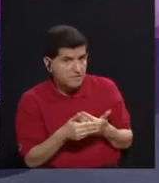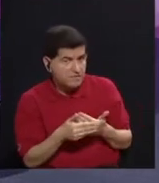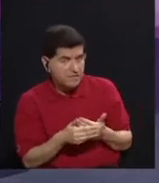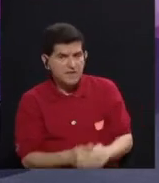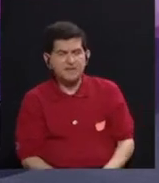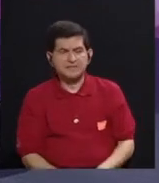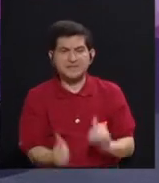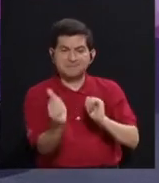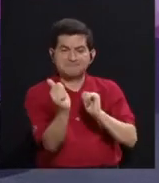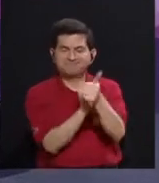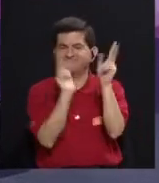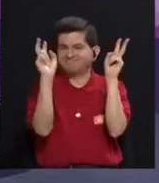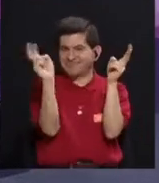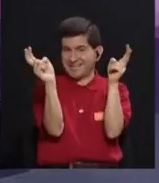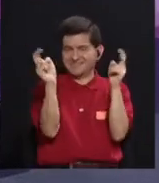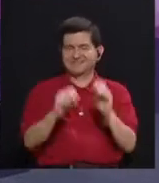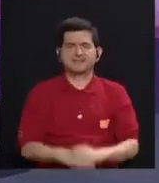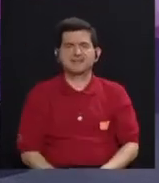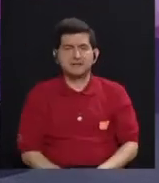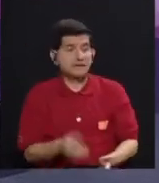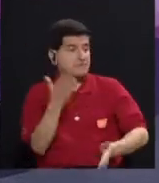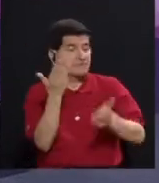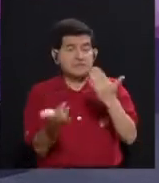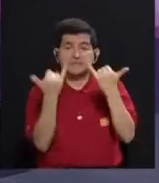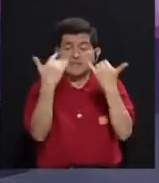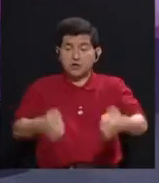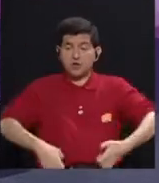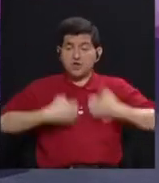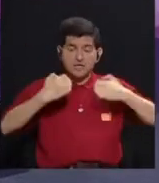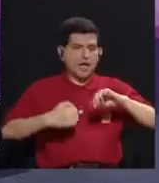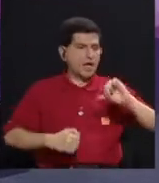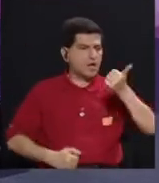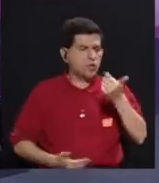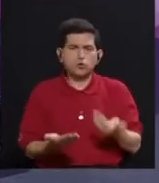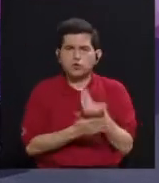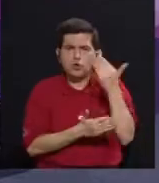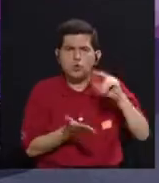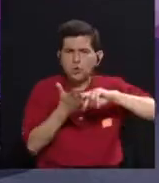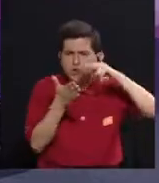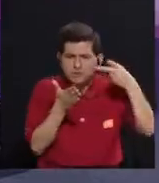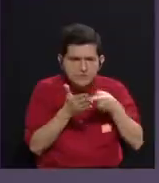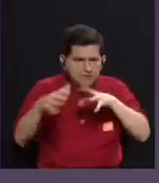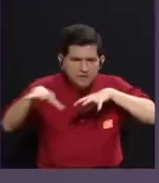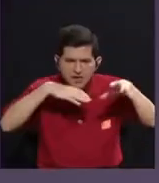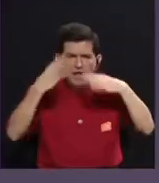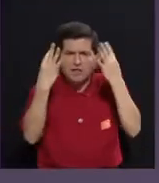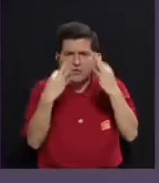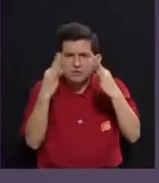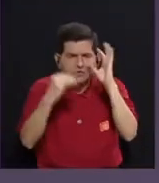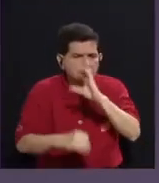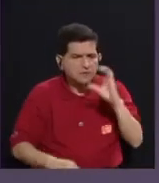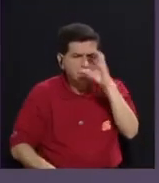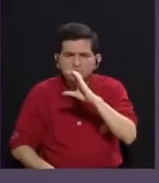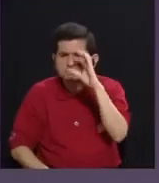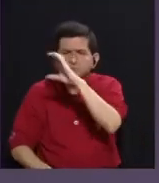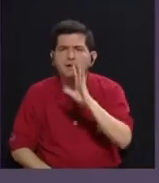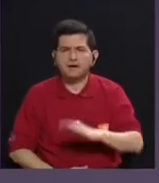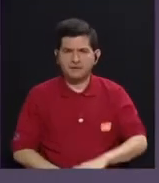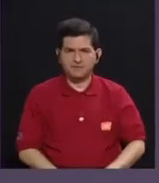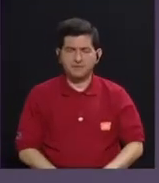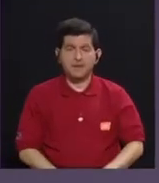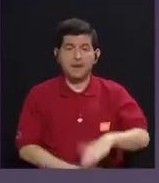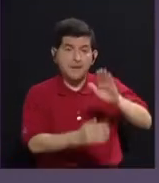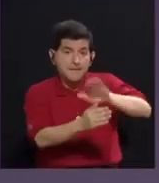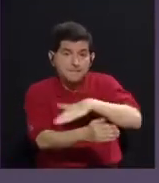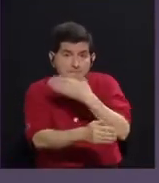transgredir? Transgredir, digamos, lo que está y buscar otros nuevos sentidos a las acciones. Bueno, la